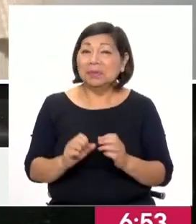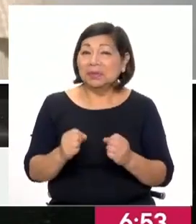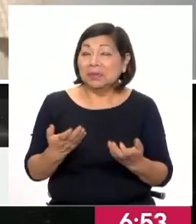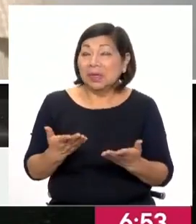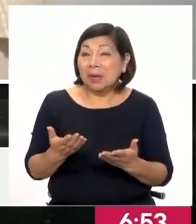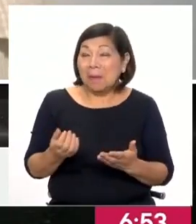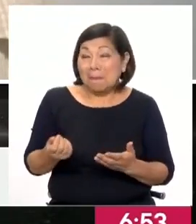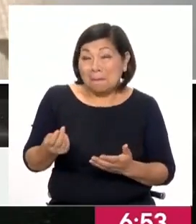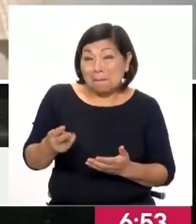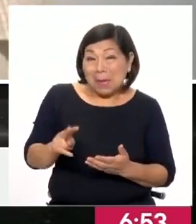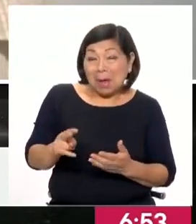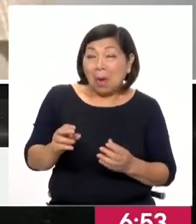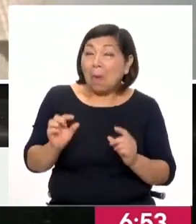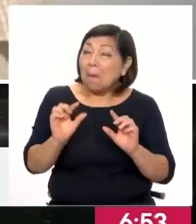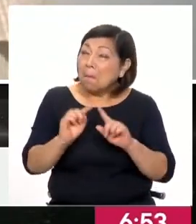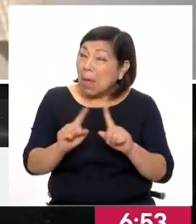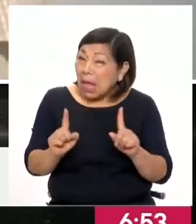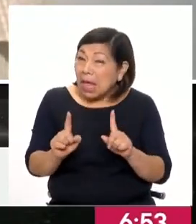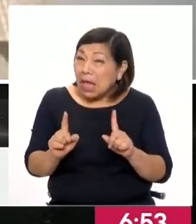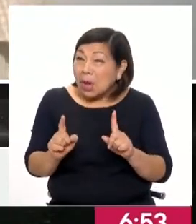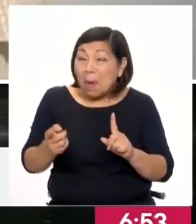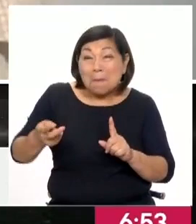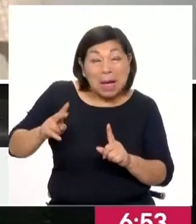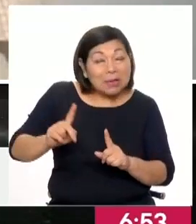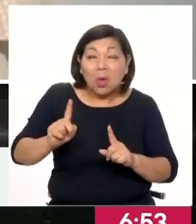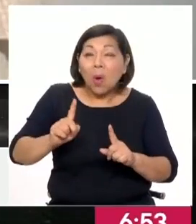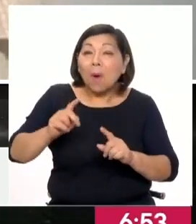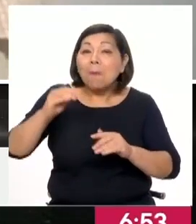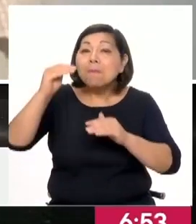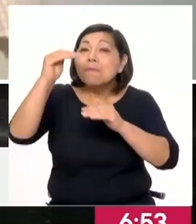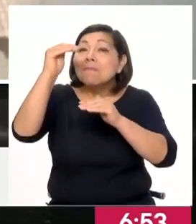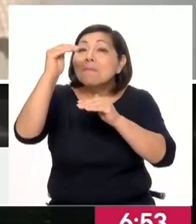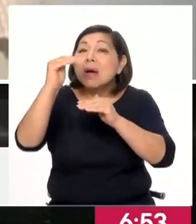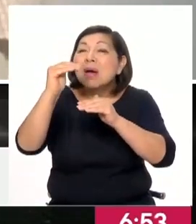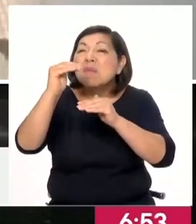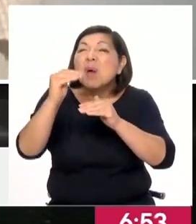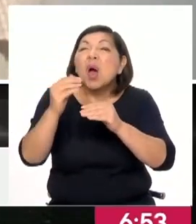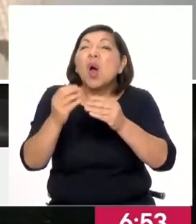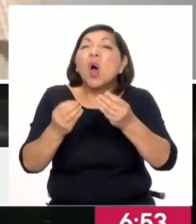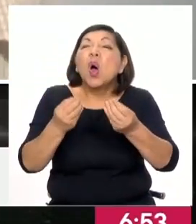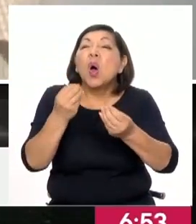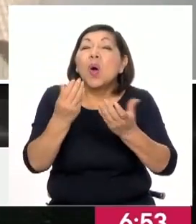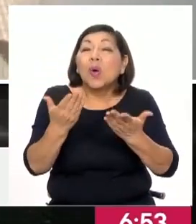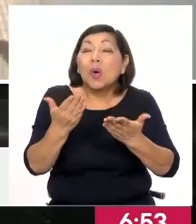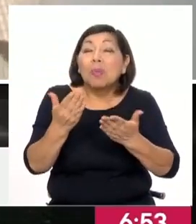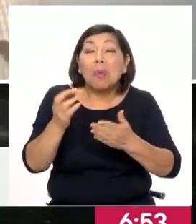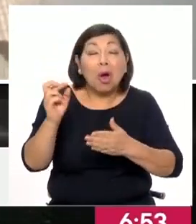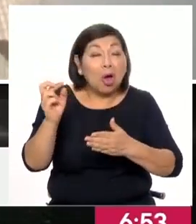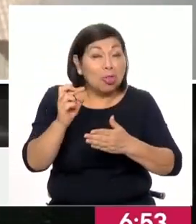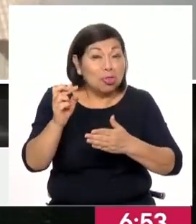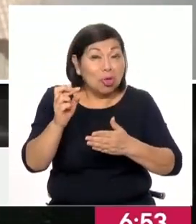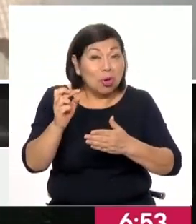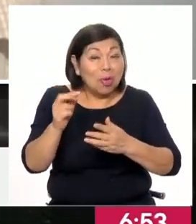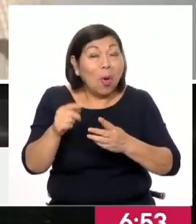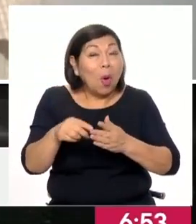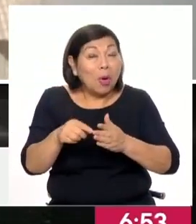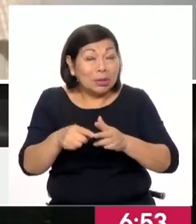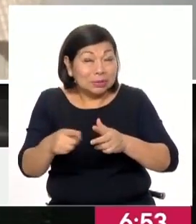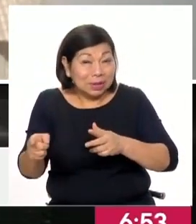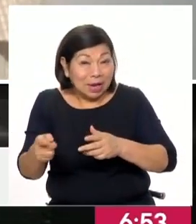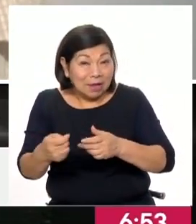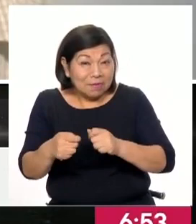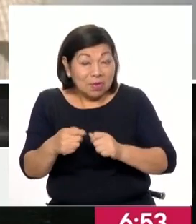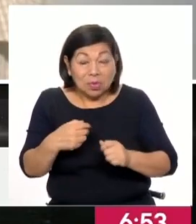la inflación empieza a bajar, si se bajan las tasas de referencia, los dólares empiezan a salir de nuevo o